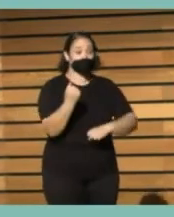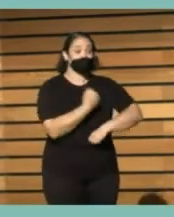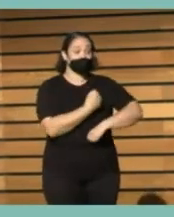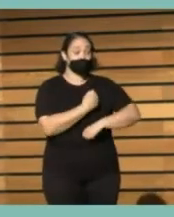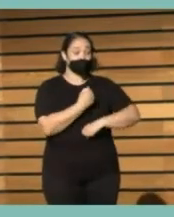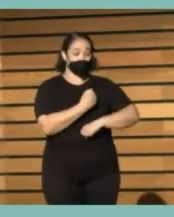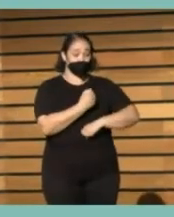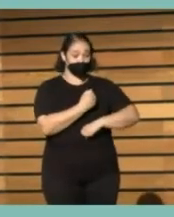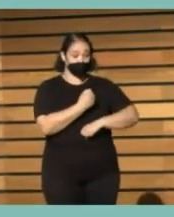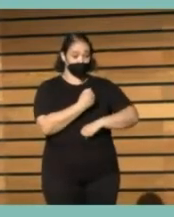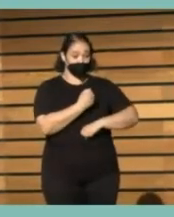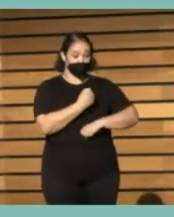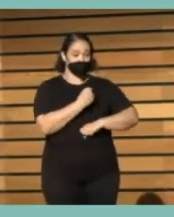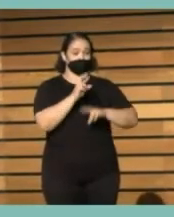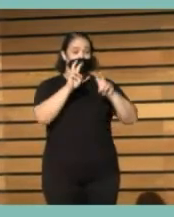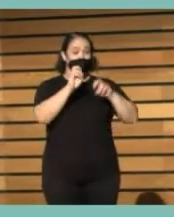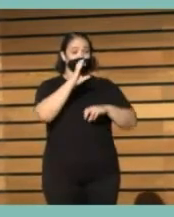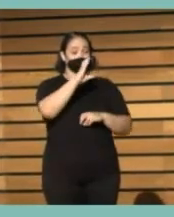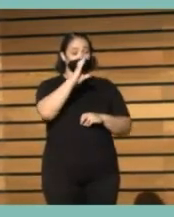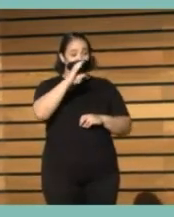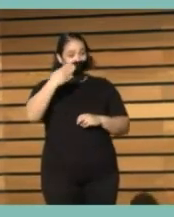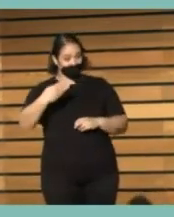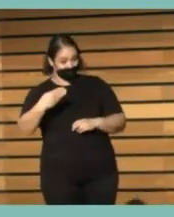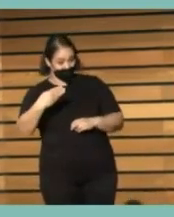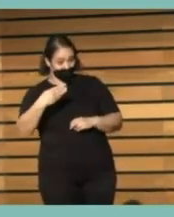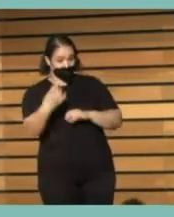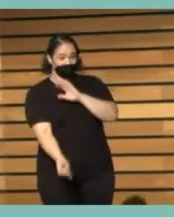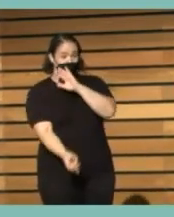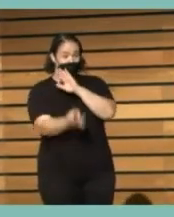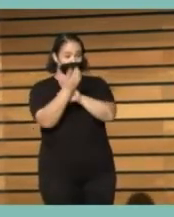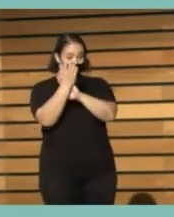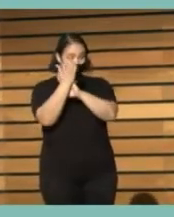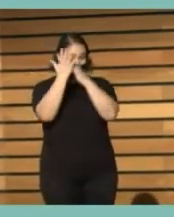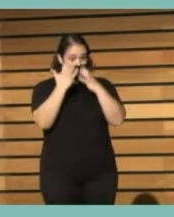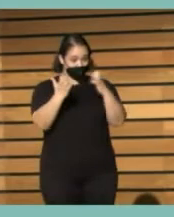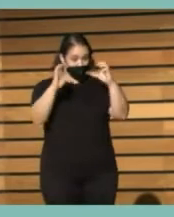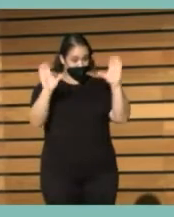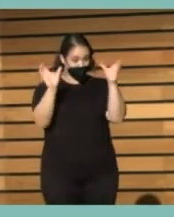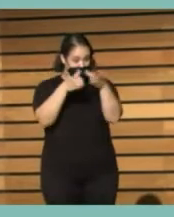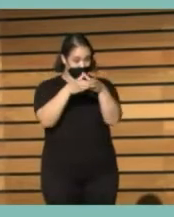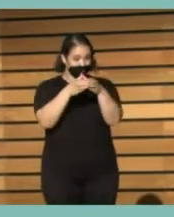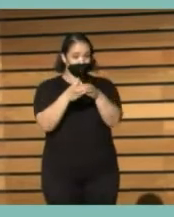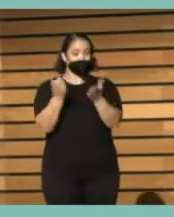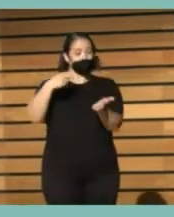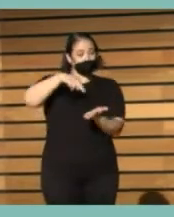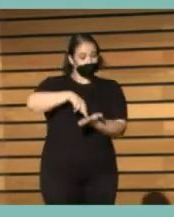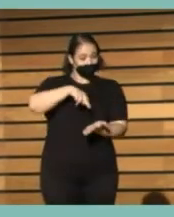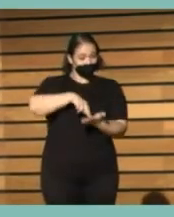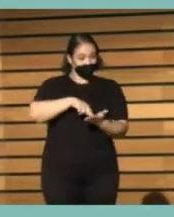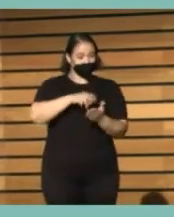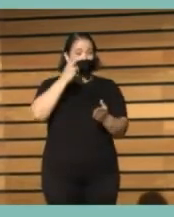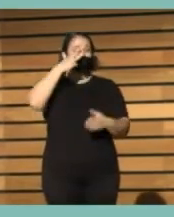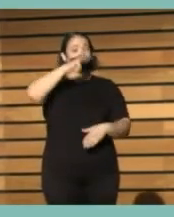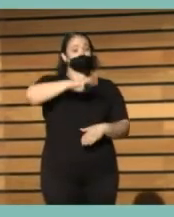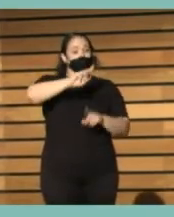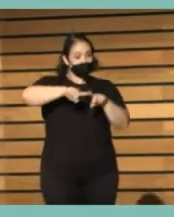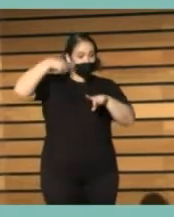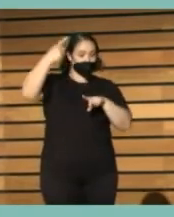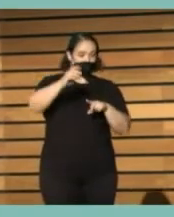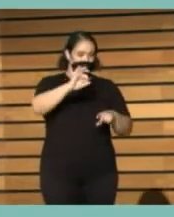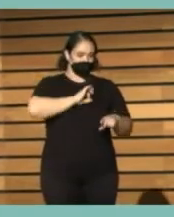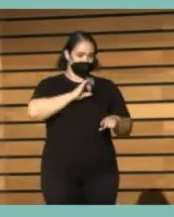la permanente del CCB, para preparar el plenario que será presencial en el primer trimestre del año que viene.